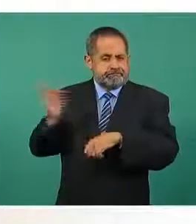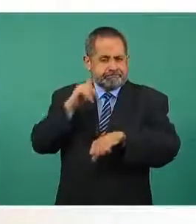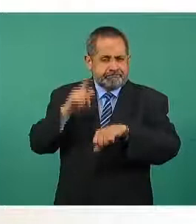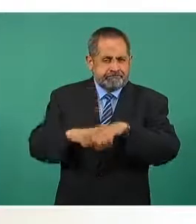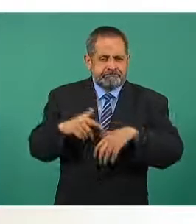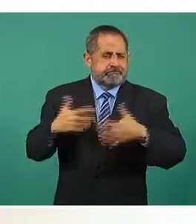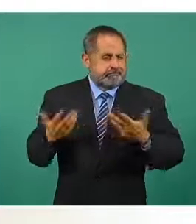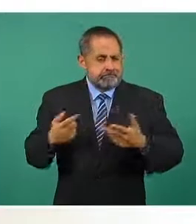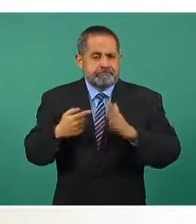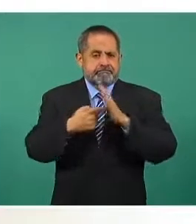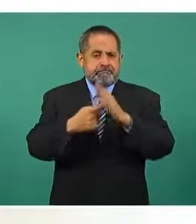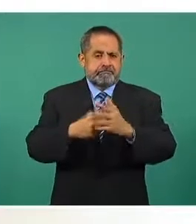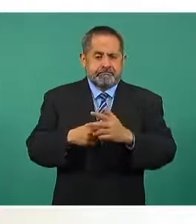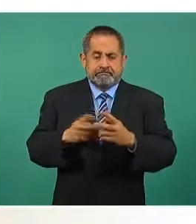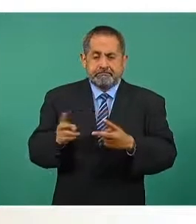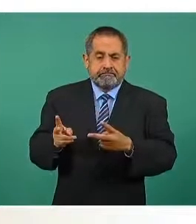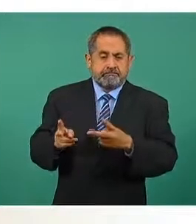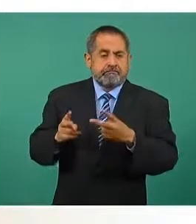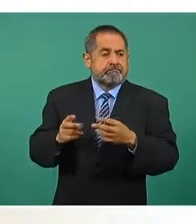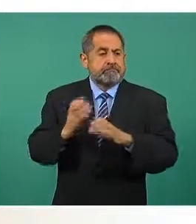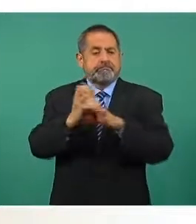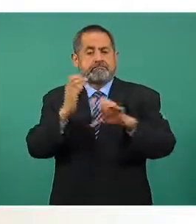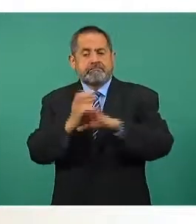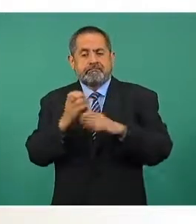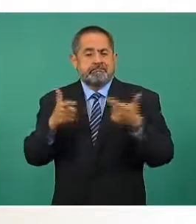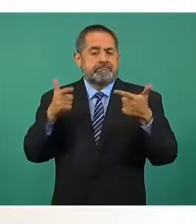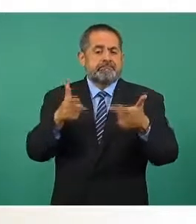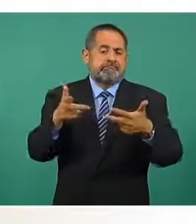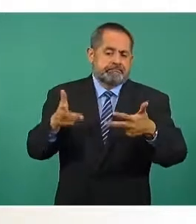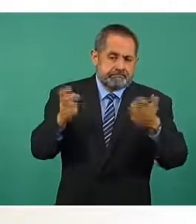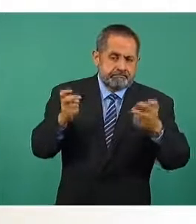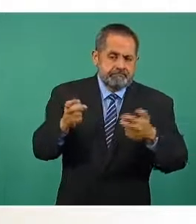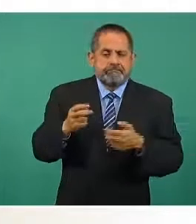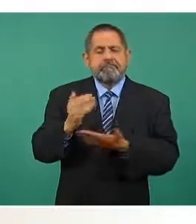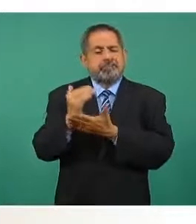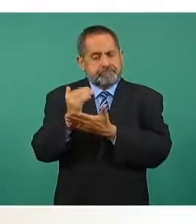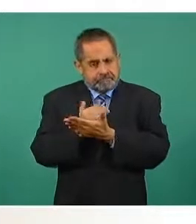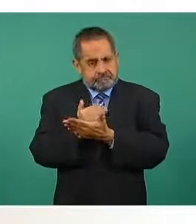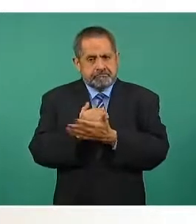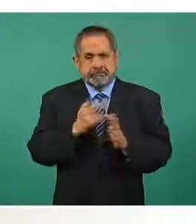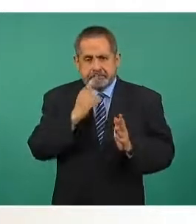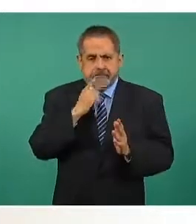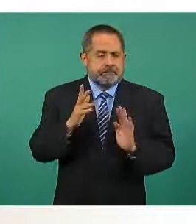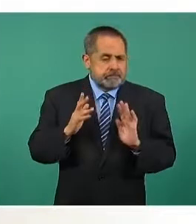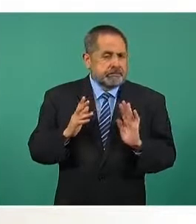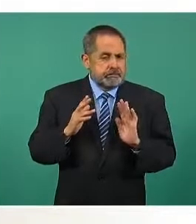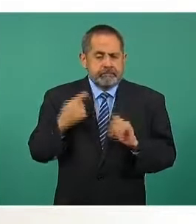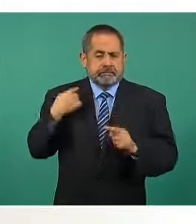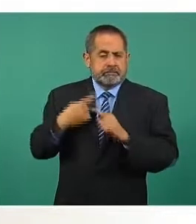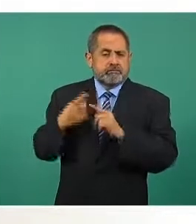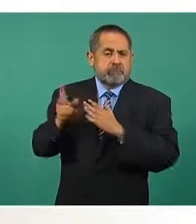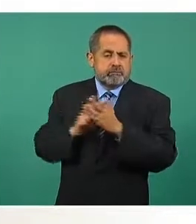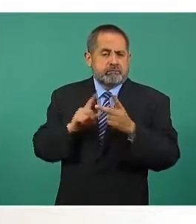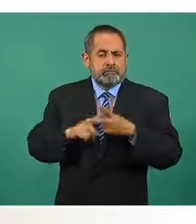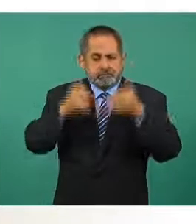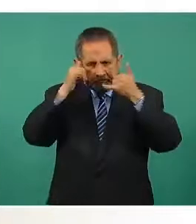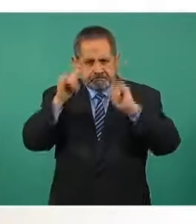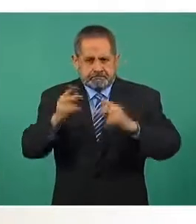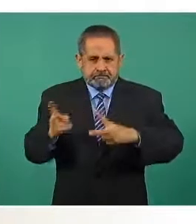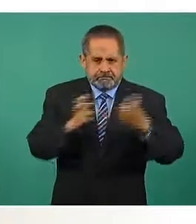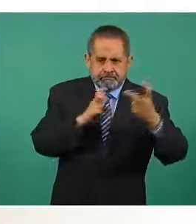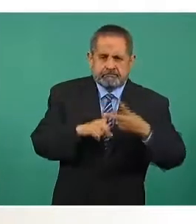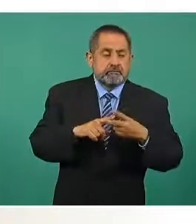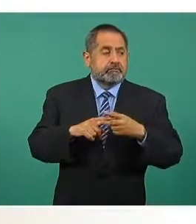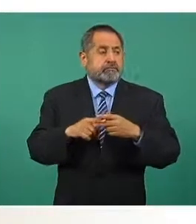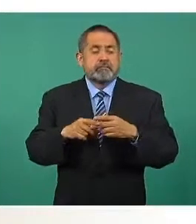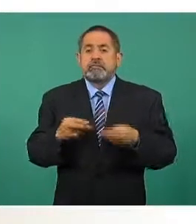decir robo a transportista va a la baja en estos primeros ocho meses robo a ganado robo a